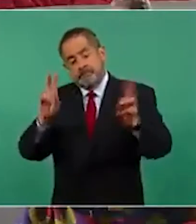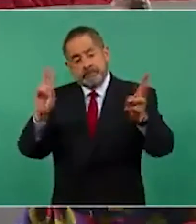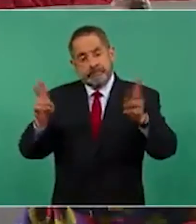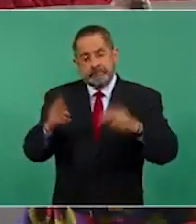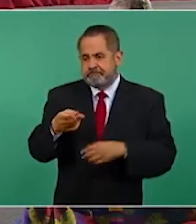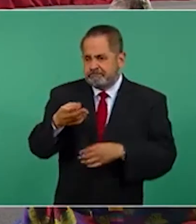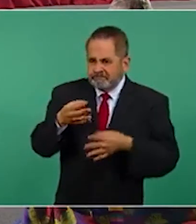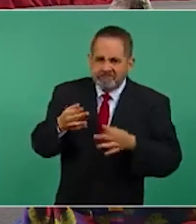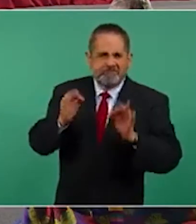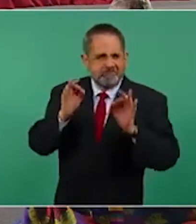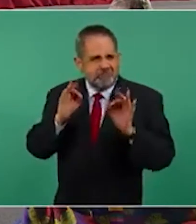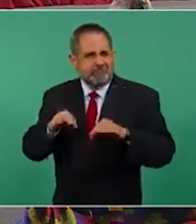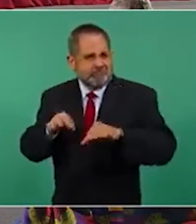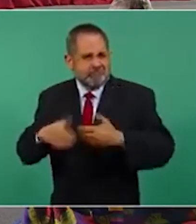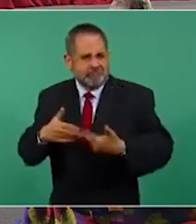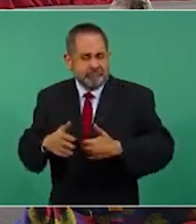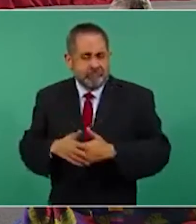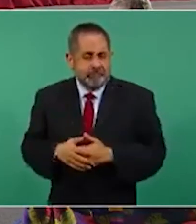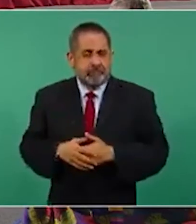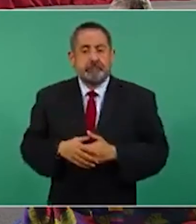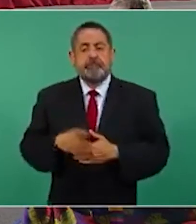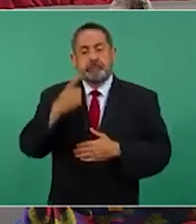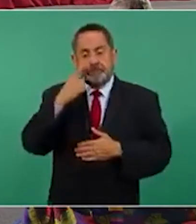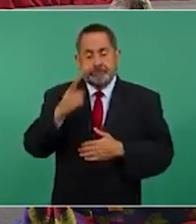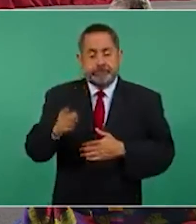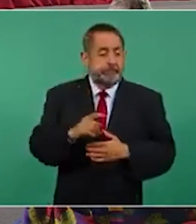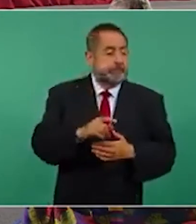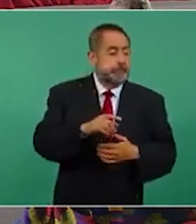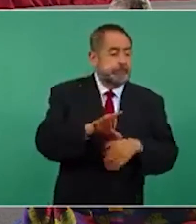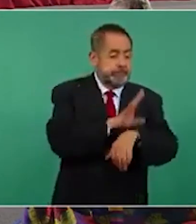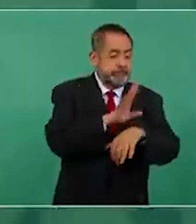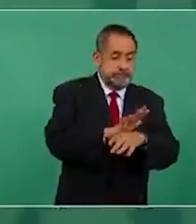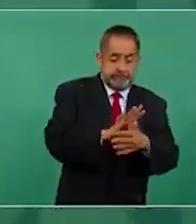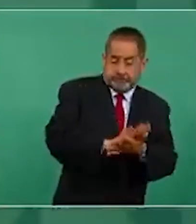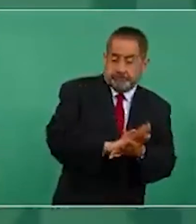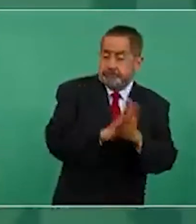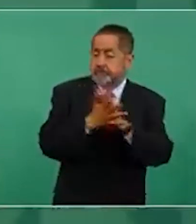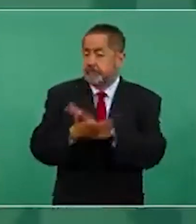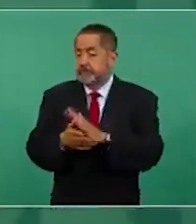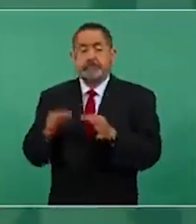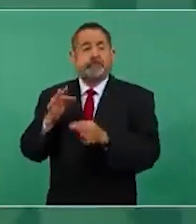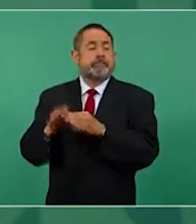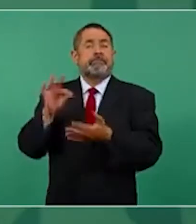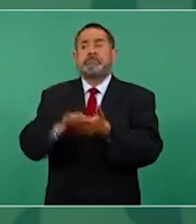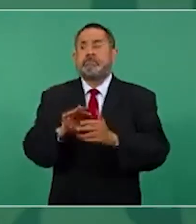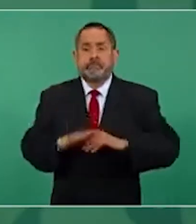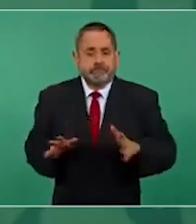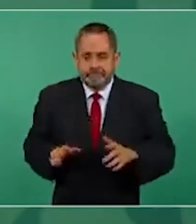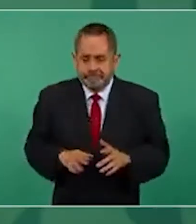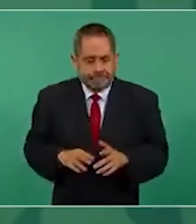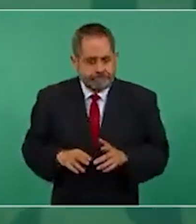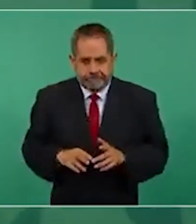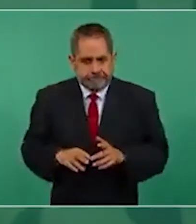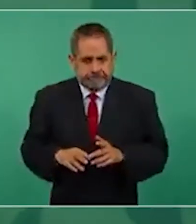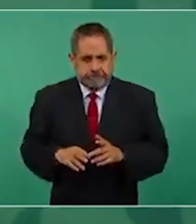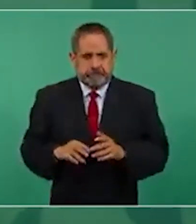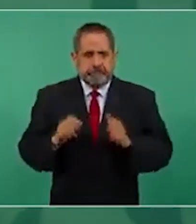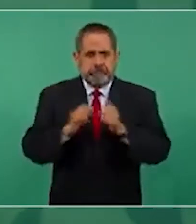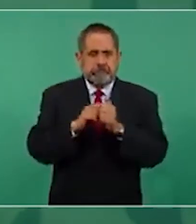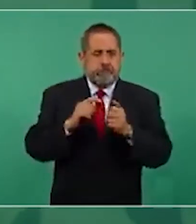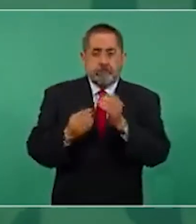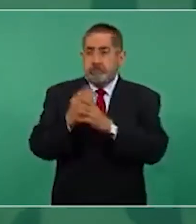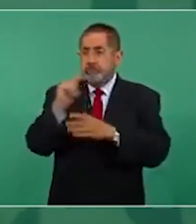la transición energética no solamente se lleva a cabo con diferentes